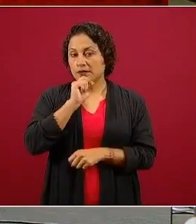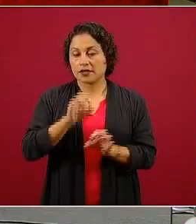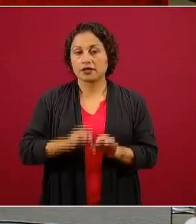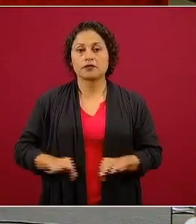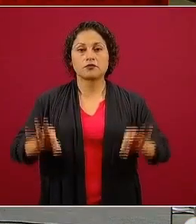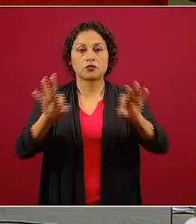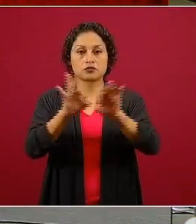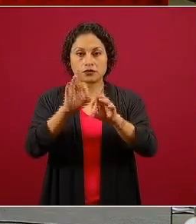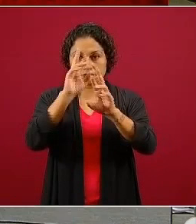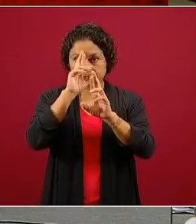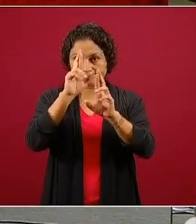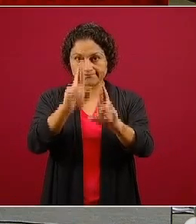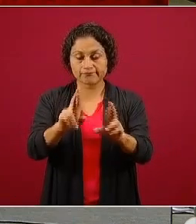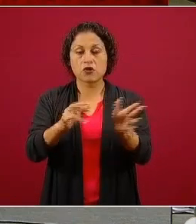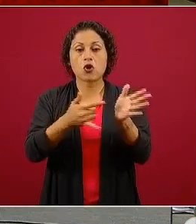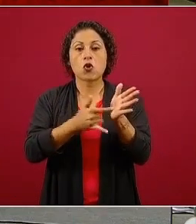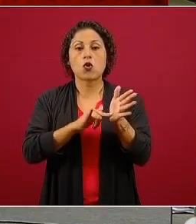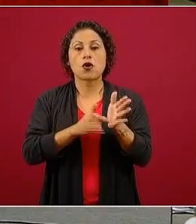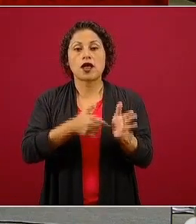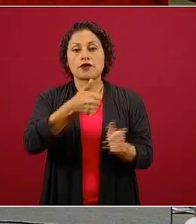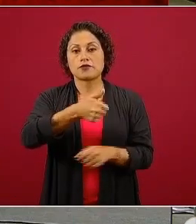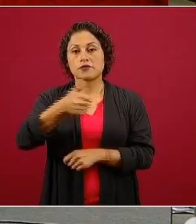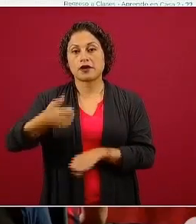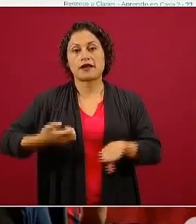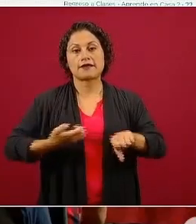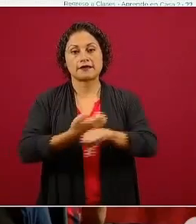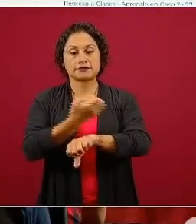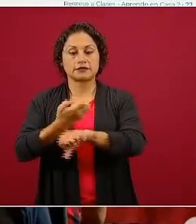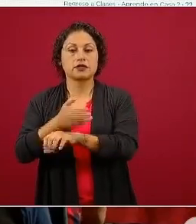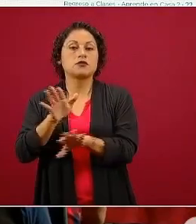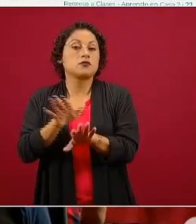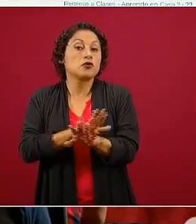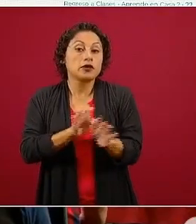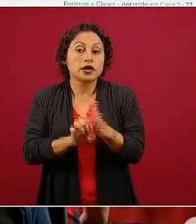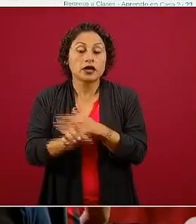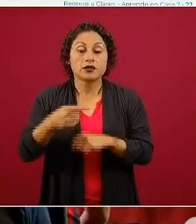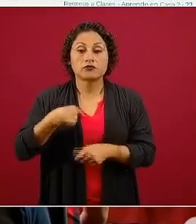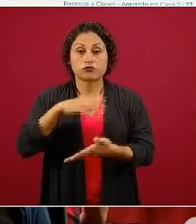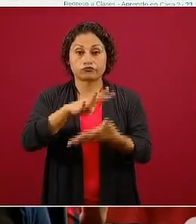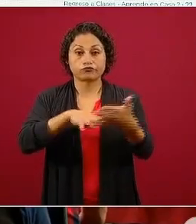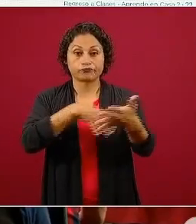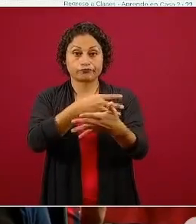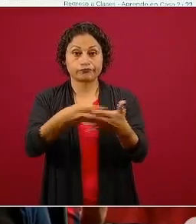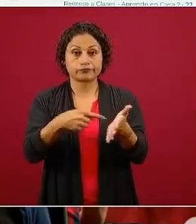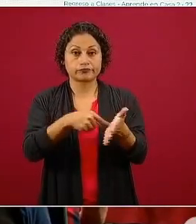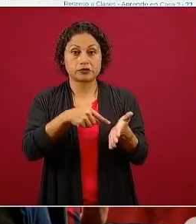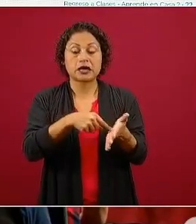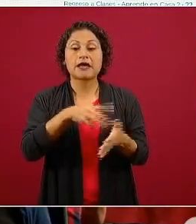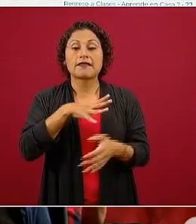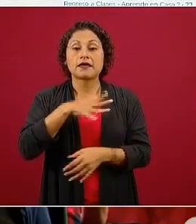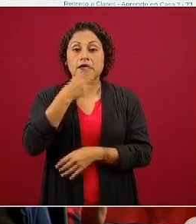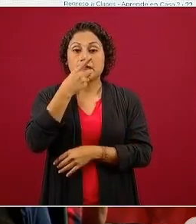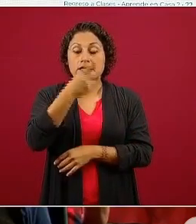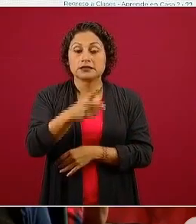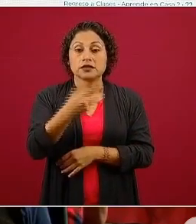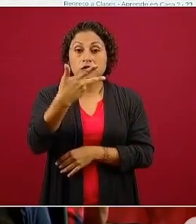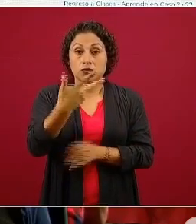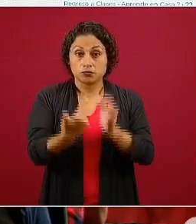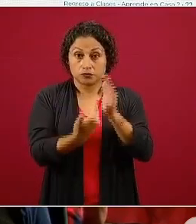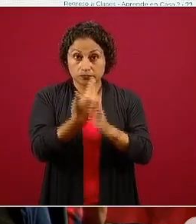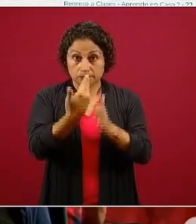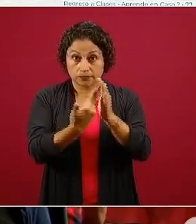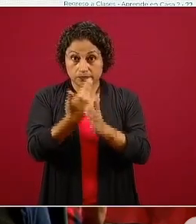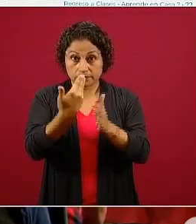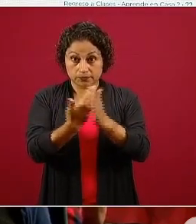publicamos que es a las ocho de la mañana el inicio de preescolar, no importa que parte de la